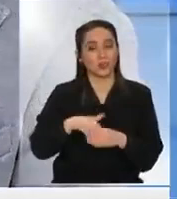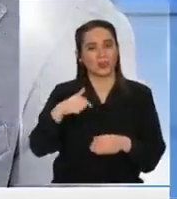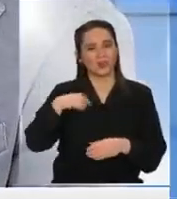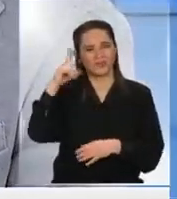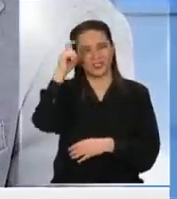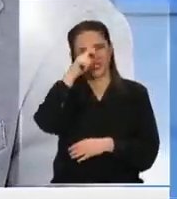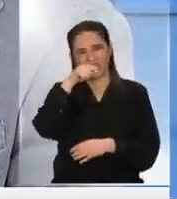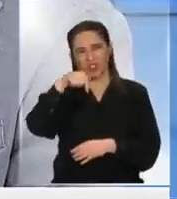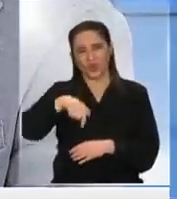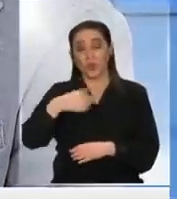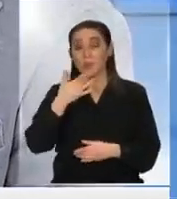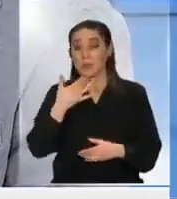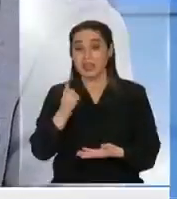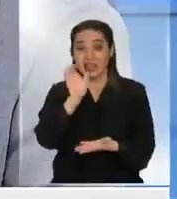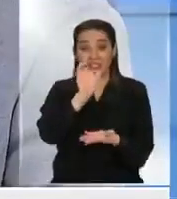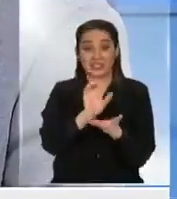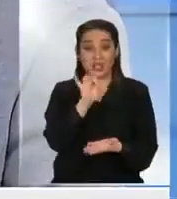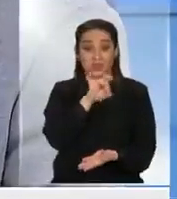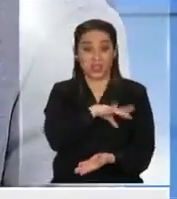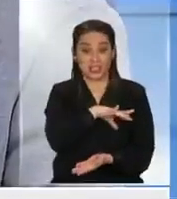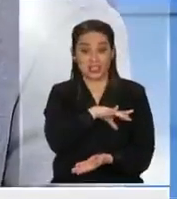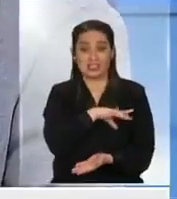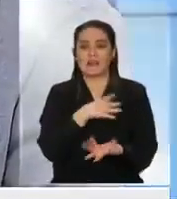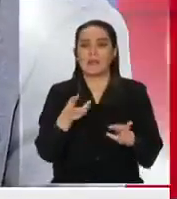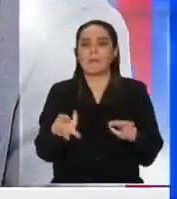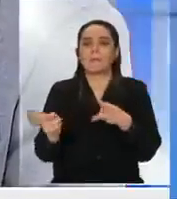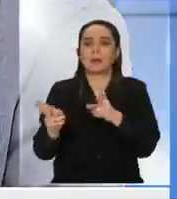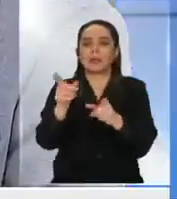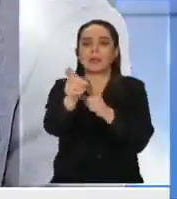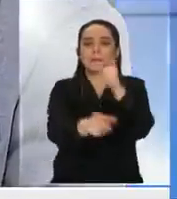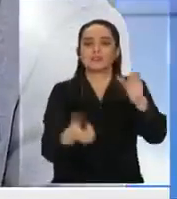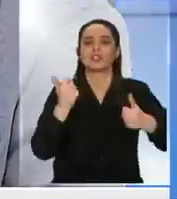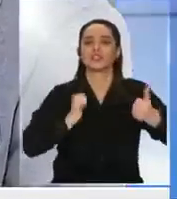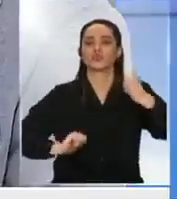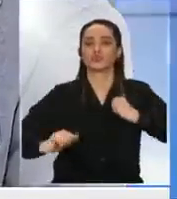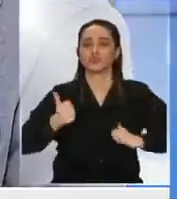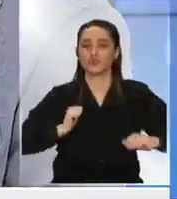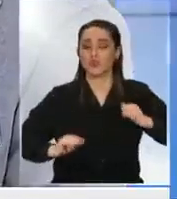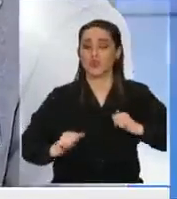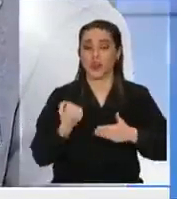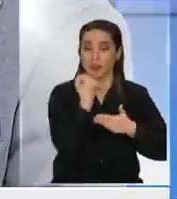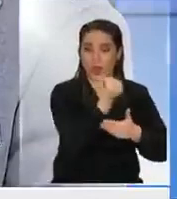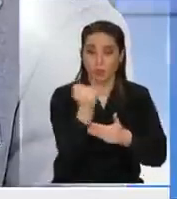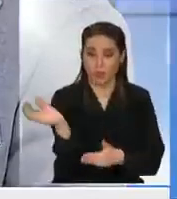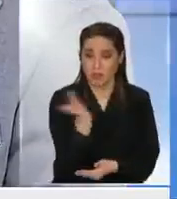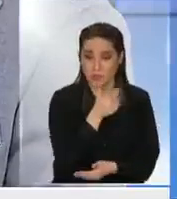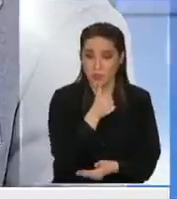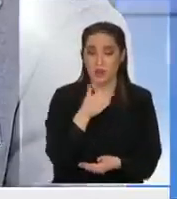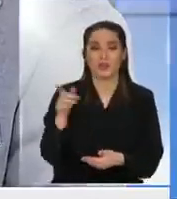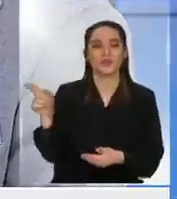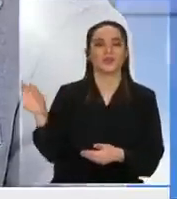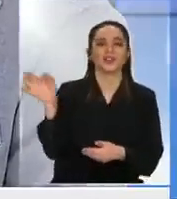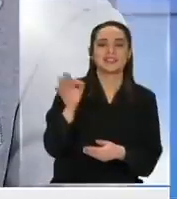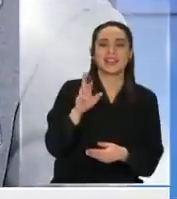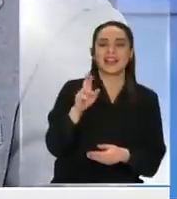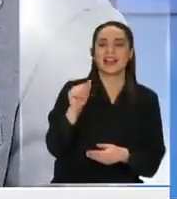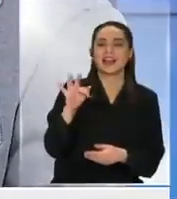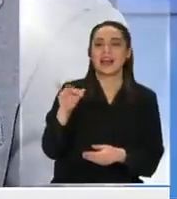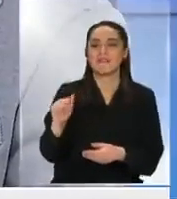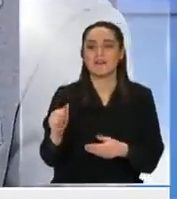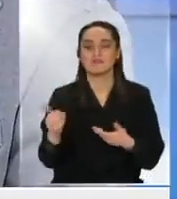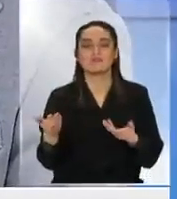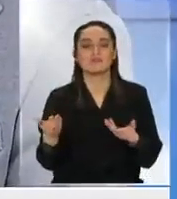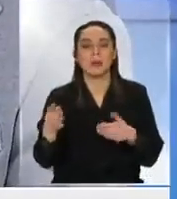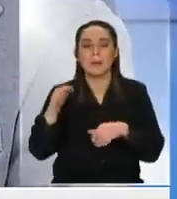¿no? cuando el Estado de Chile hoy día deja que su gente sufra y no va en ayuda a ellos lo que tú hablabas es del Rafa esto de